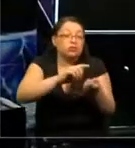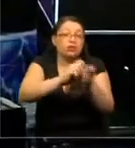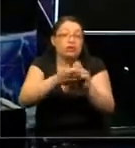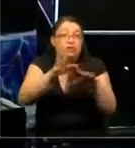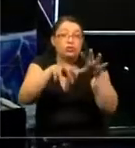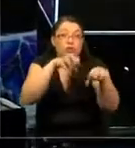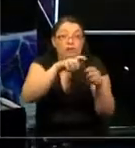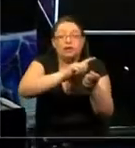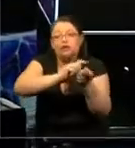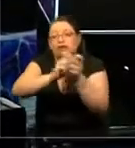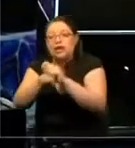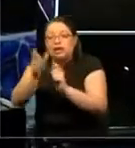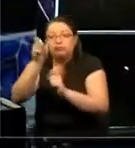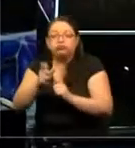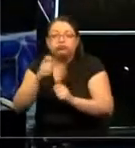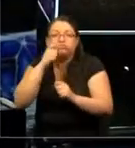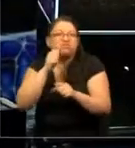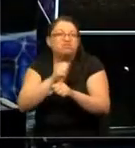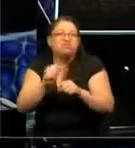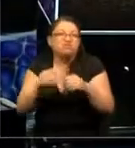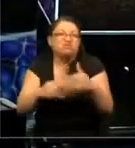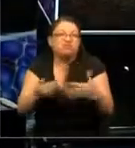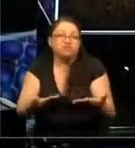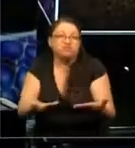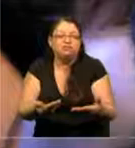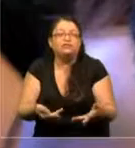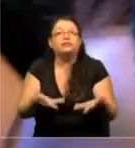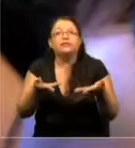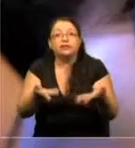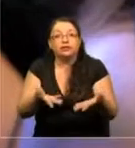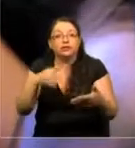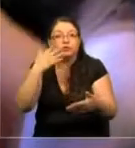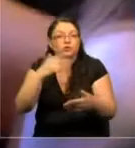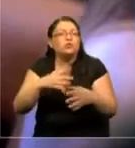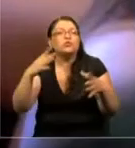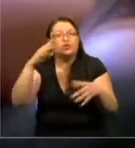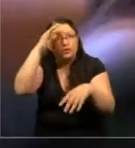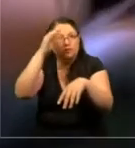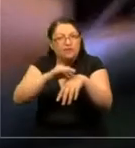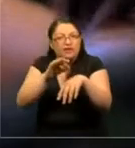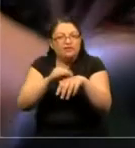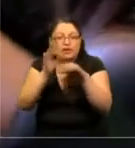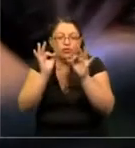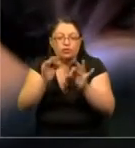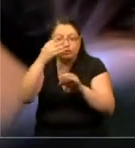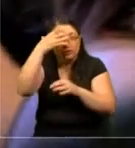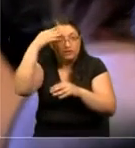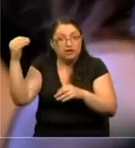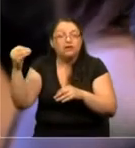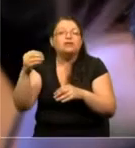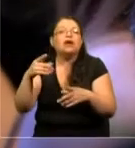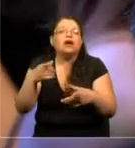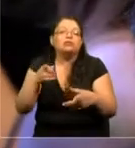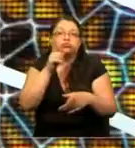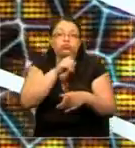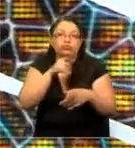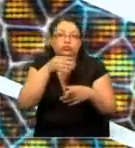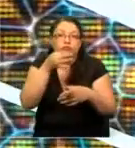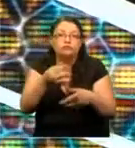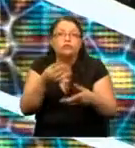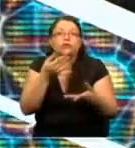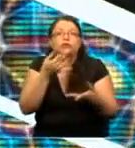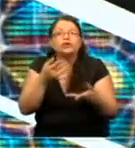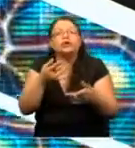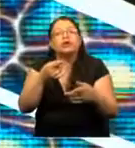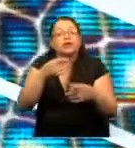a un modelo humano. Y esto es particularmente relevante para la enfermedad de Alzheimer, finalizo con esto, porque de